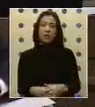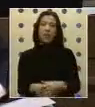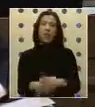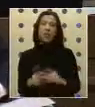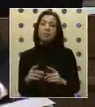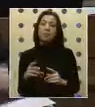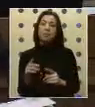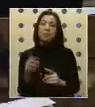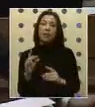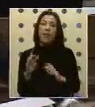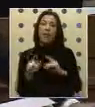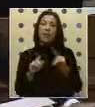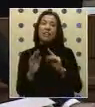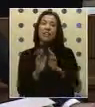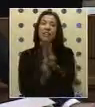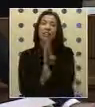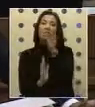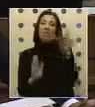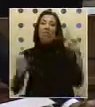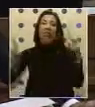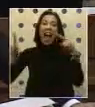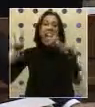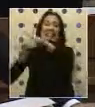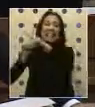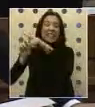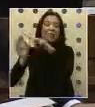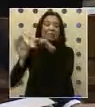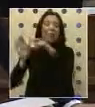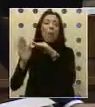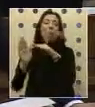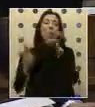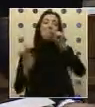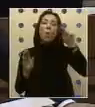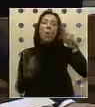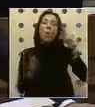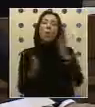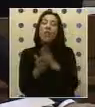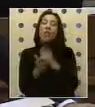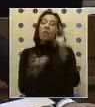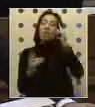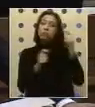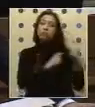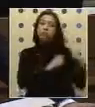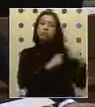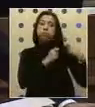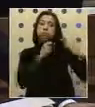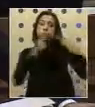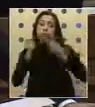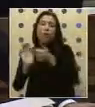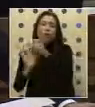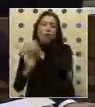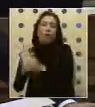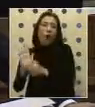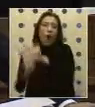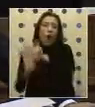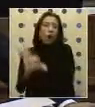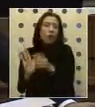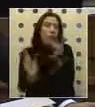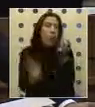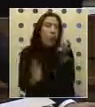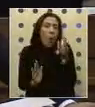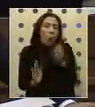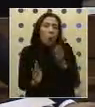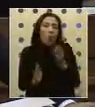dirección de bibliotecas, archivos y museos debiera ser el destinatario de ese legado de fotografías y piezas únicas,